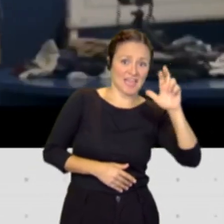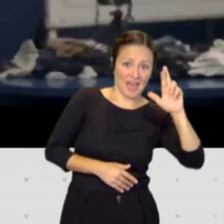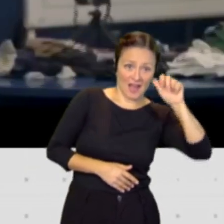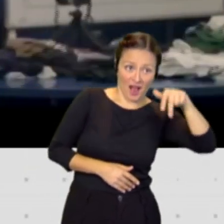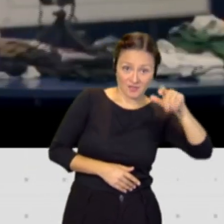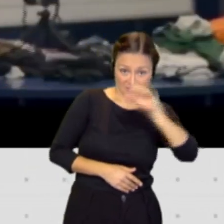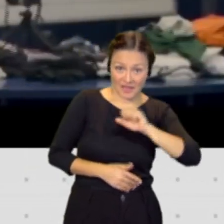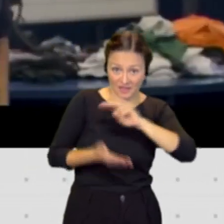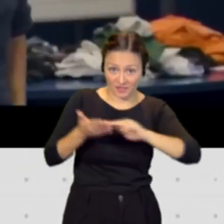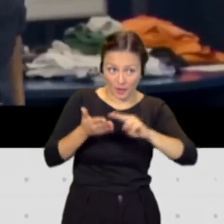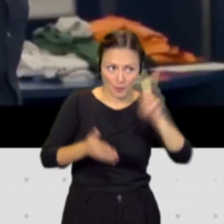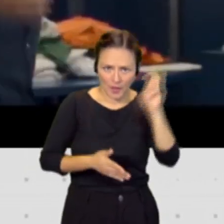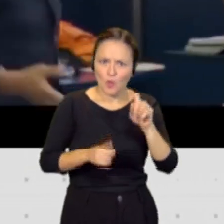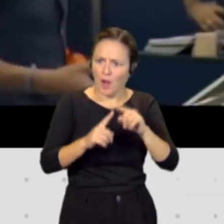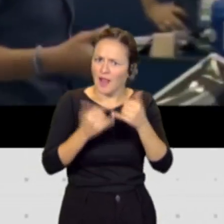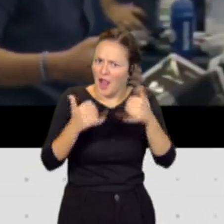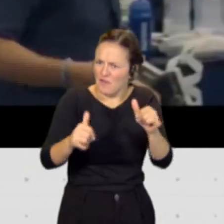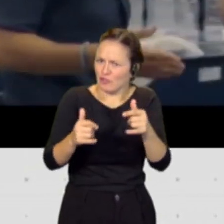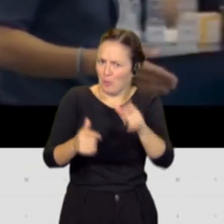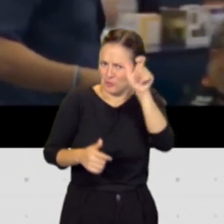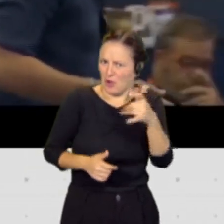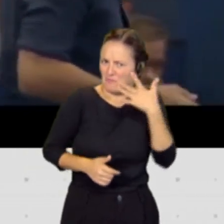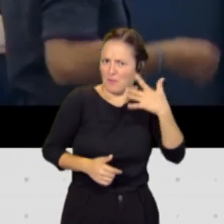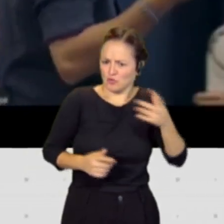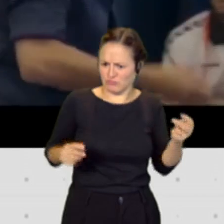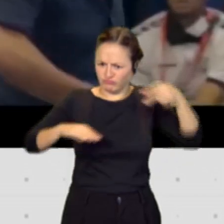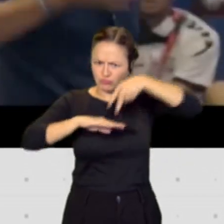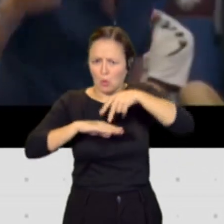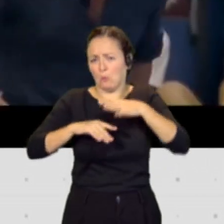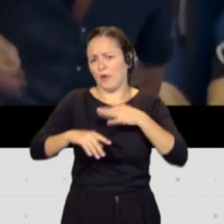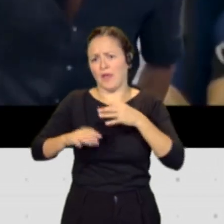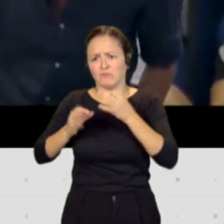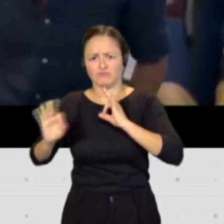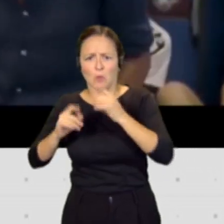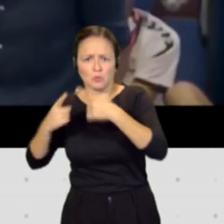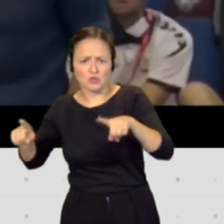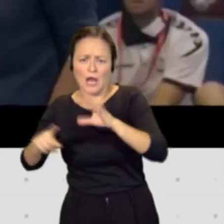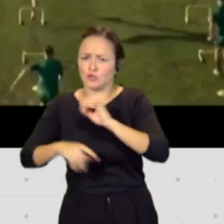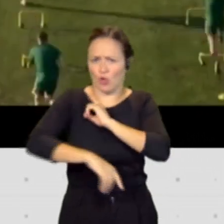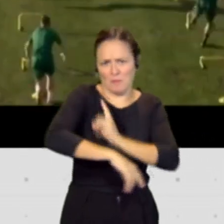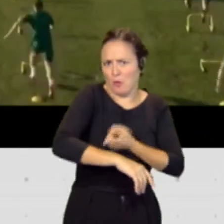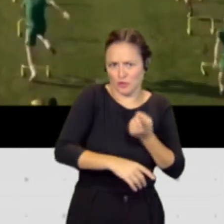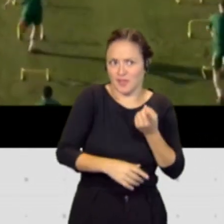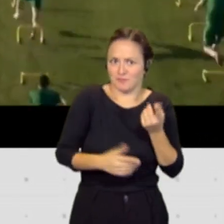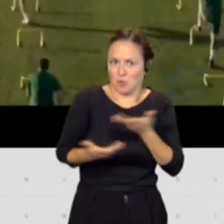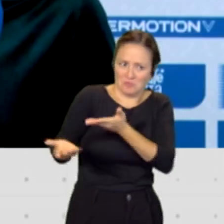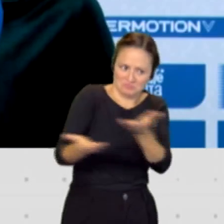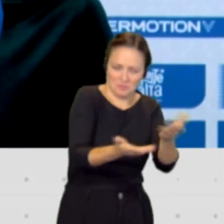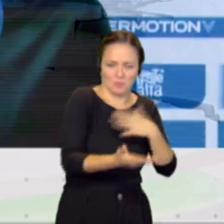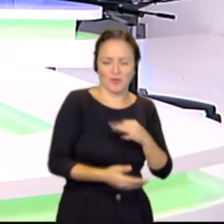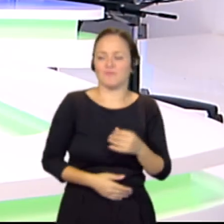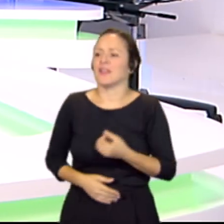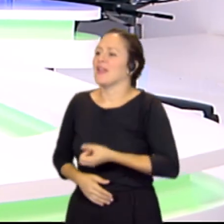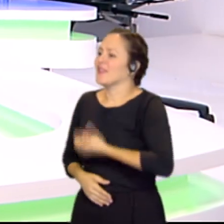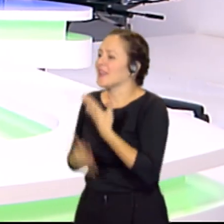que estén a la altura y que puedan albergar eventos de esta magnitud tanto musicales como eventos deportivos. Pues Rosa Dávila, presidenta del Cabildo de